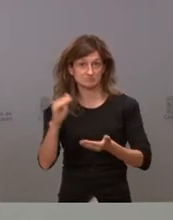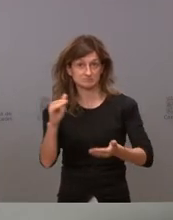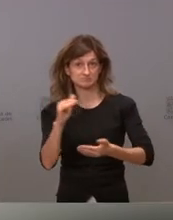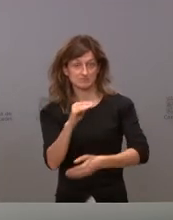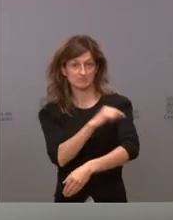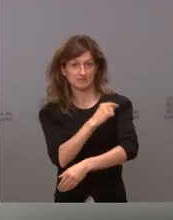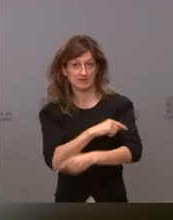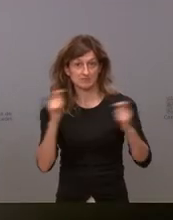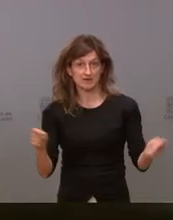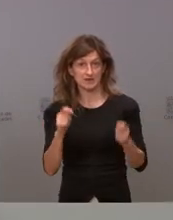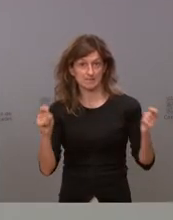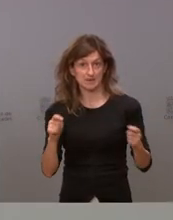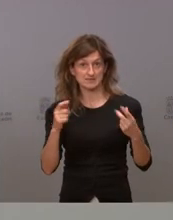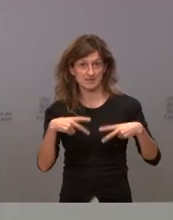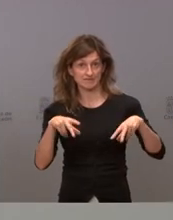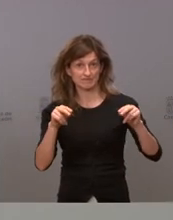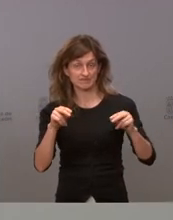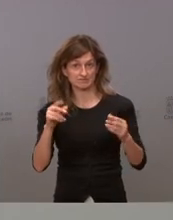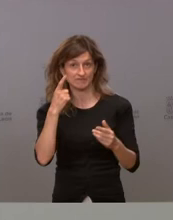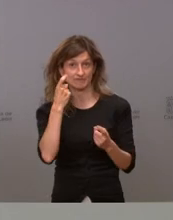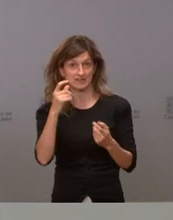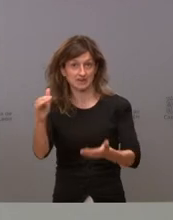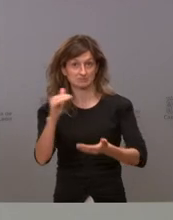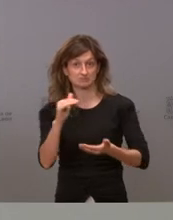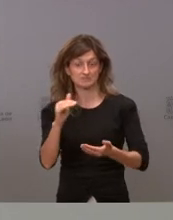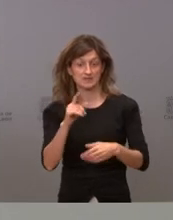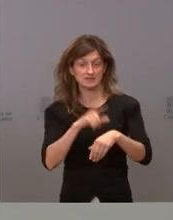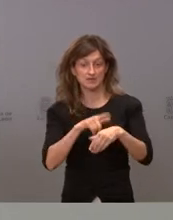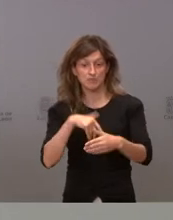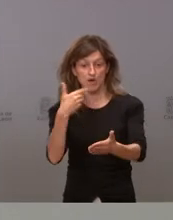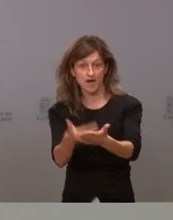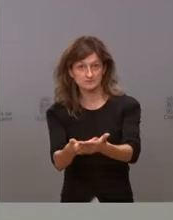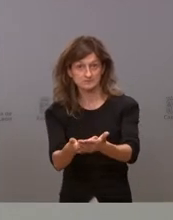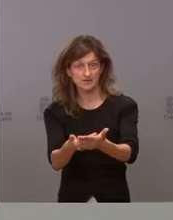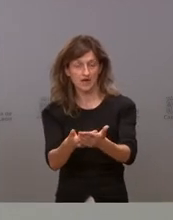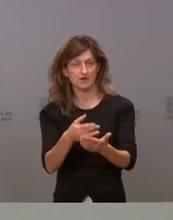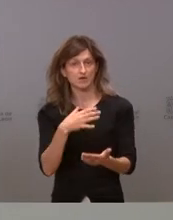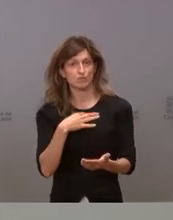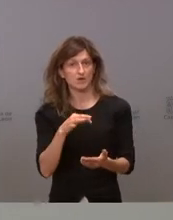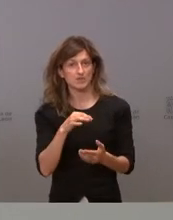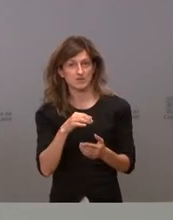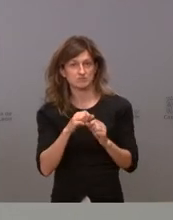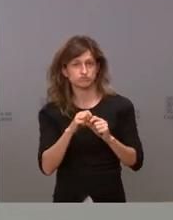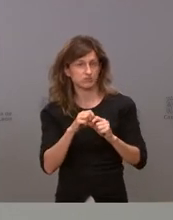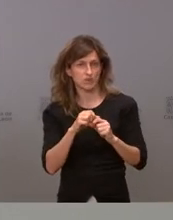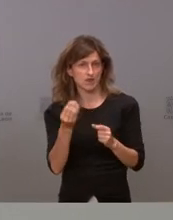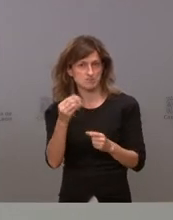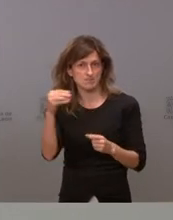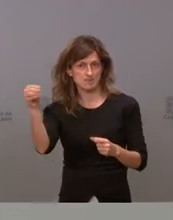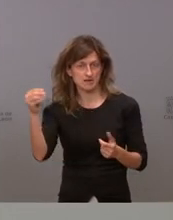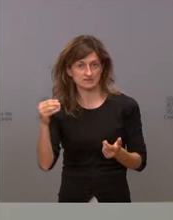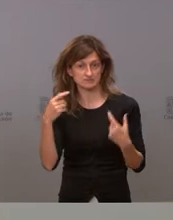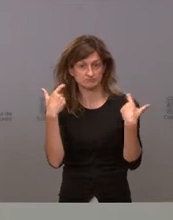la campaña de vacunación pero en ese tiempo se puede producir un estallido en un